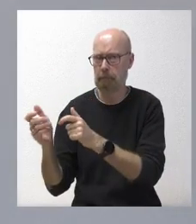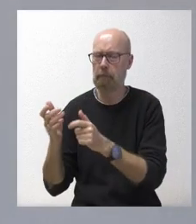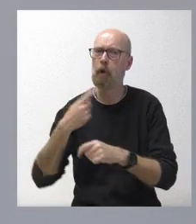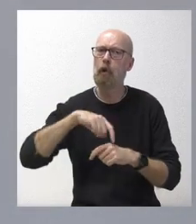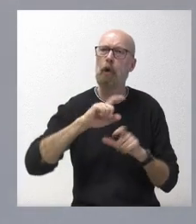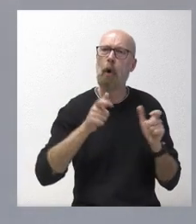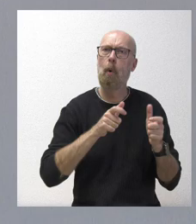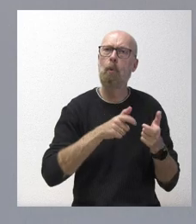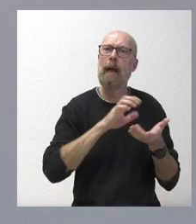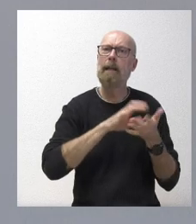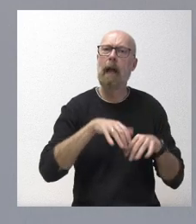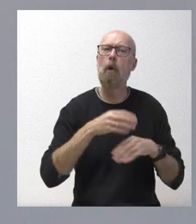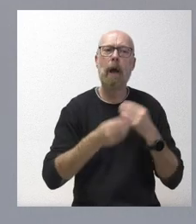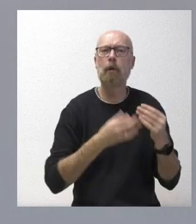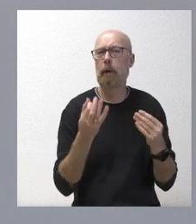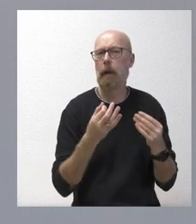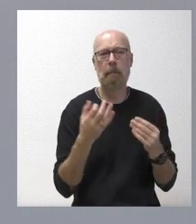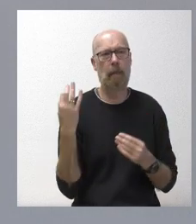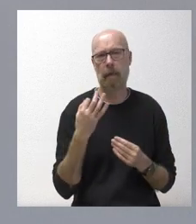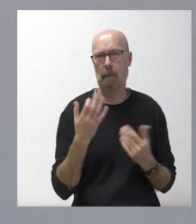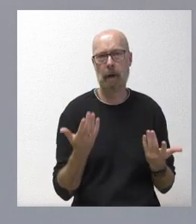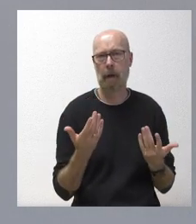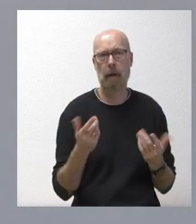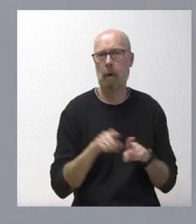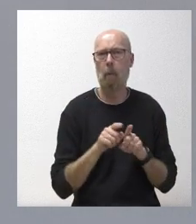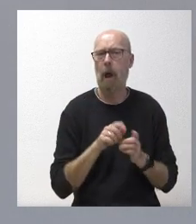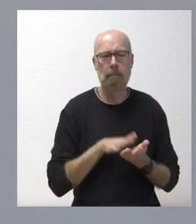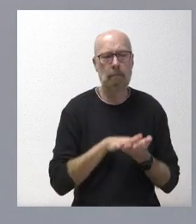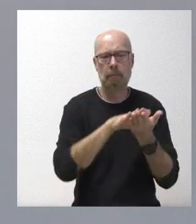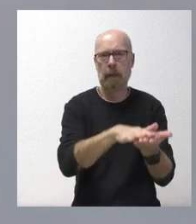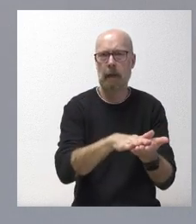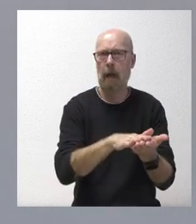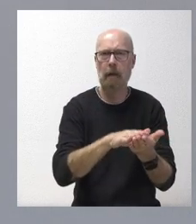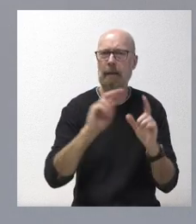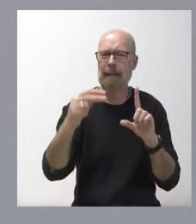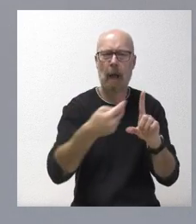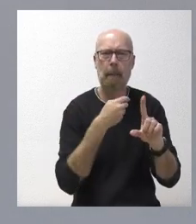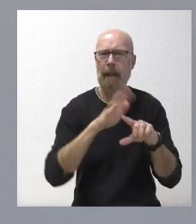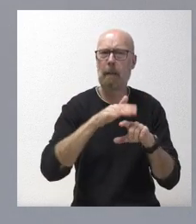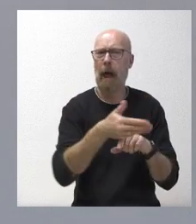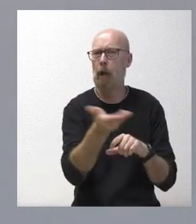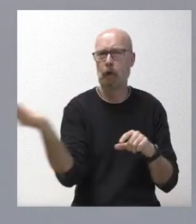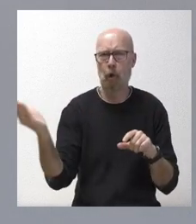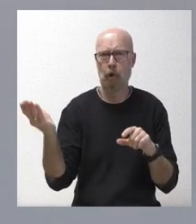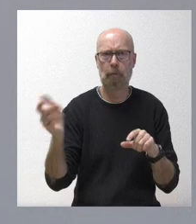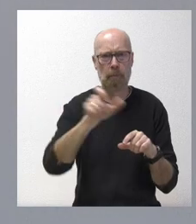que teníamos que hacer, que es presentar encima de la mesa con transparencia para todos los ciudadanos y para todos los grupos políticos un buen documento,